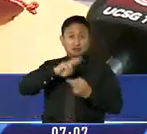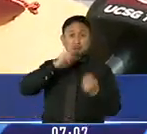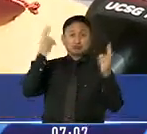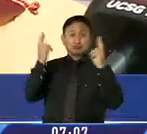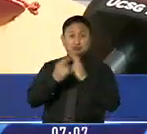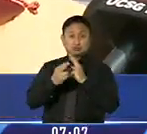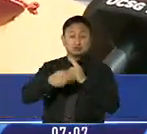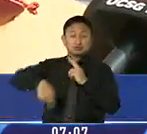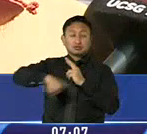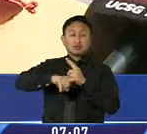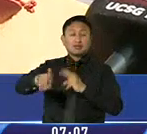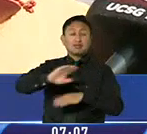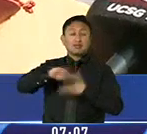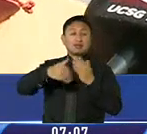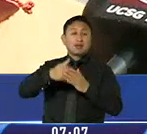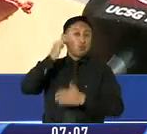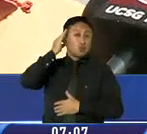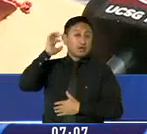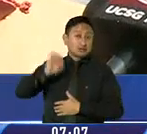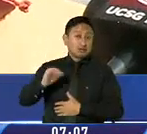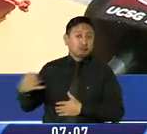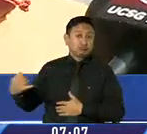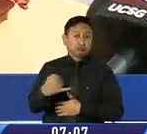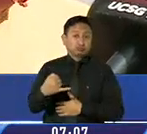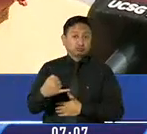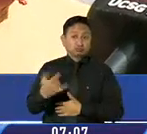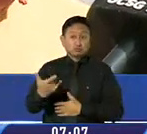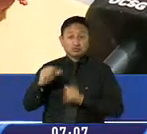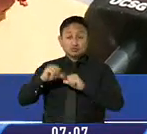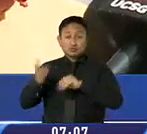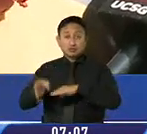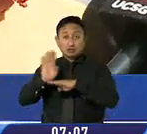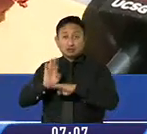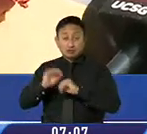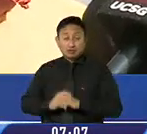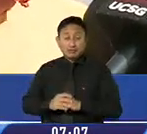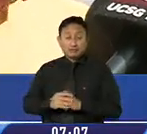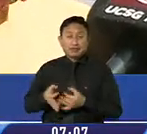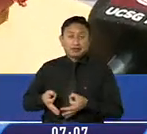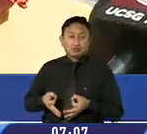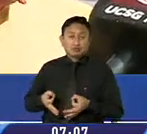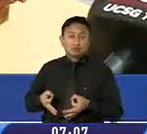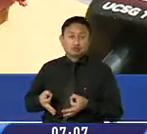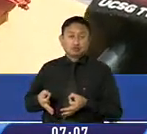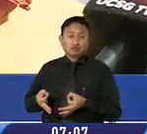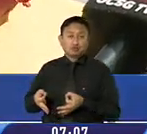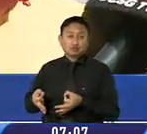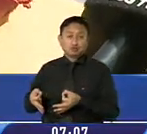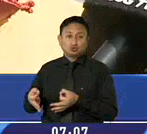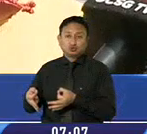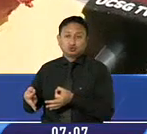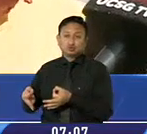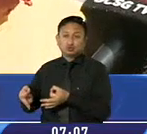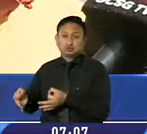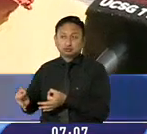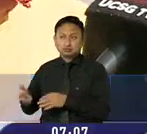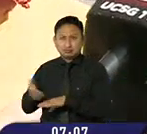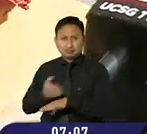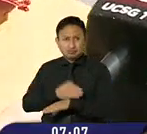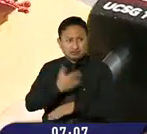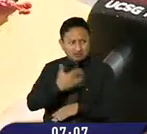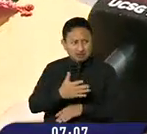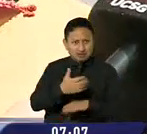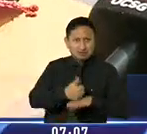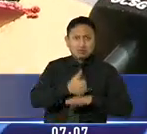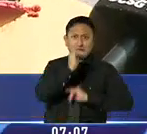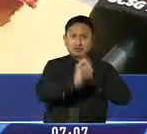todas las mujeres que han sido víctimas de violación, y no es justo que la Asamblea continúe retrasando esta urgencia, que ya varias veces ha sido observada por